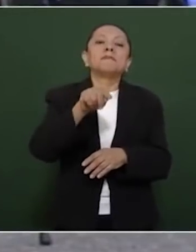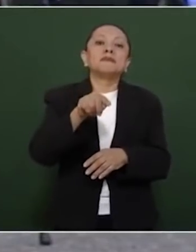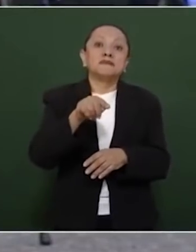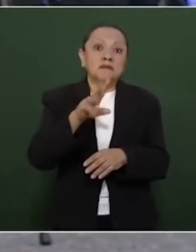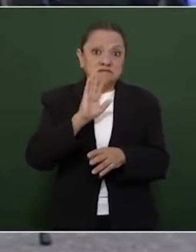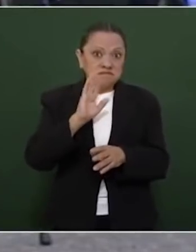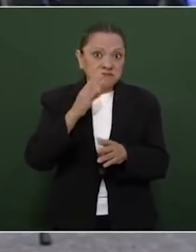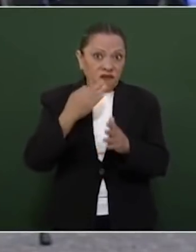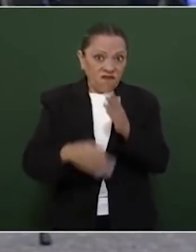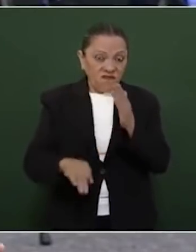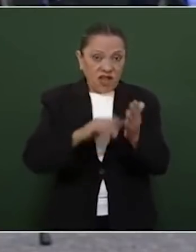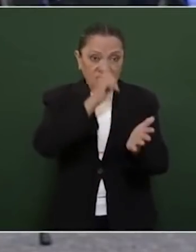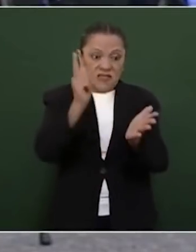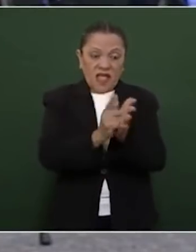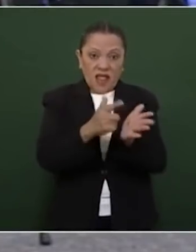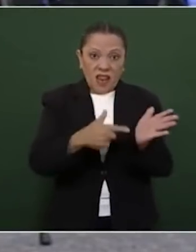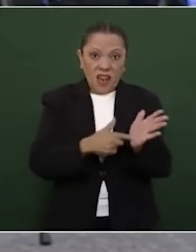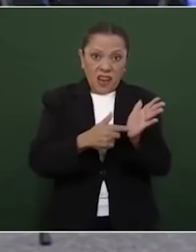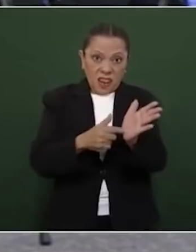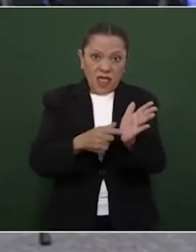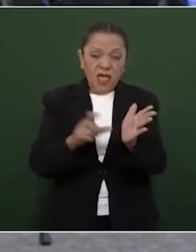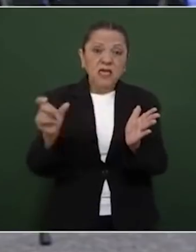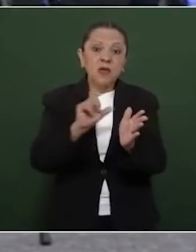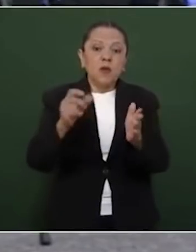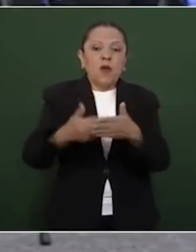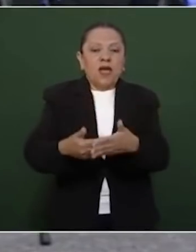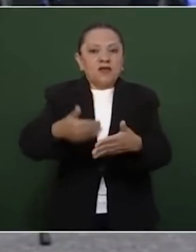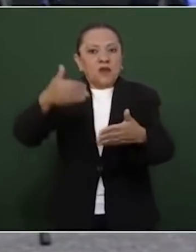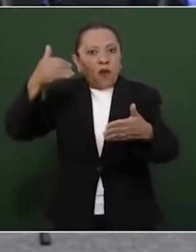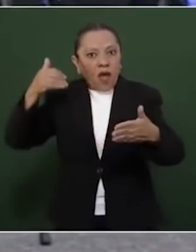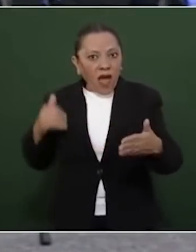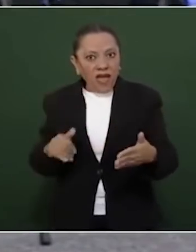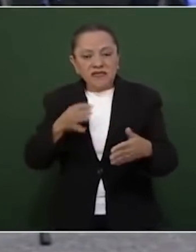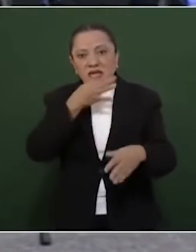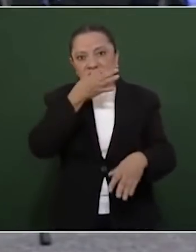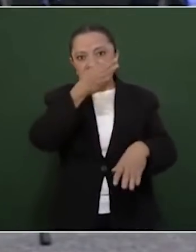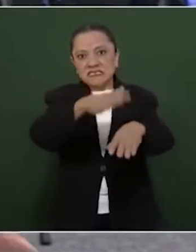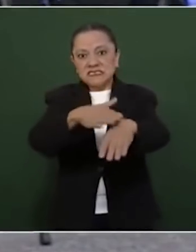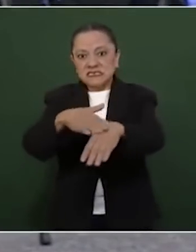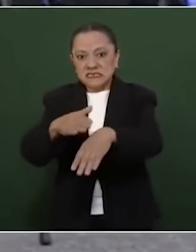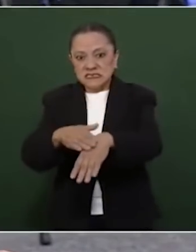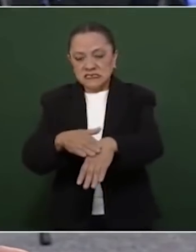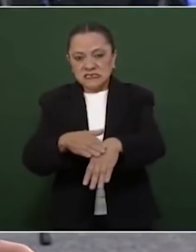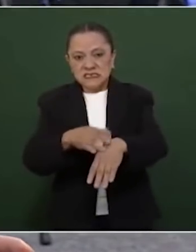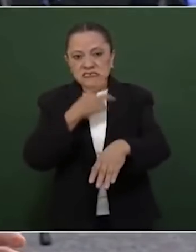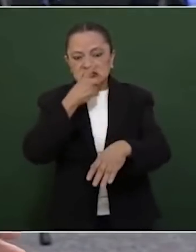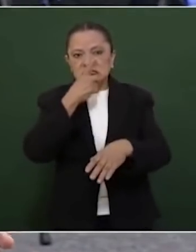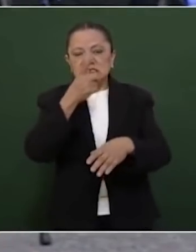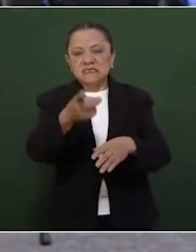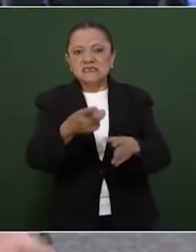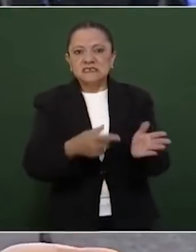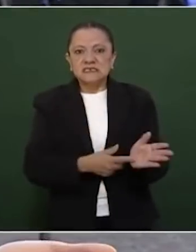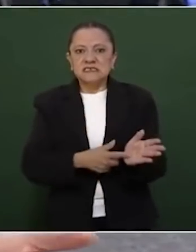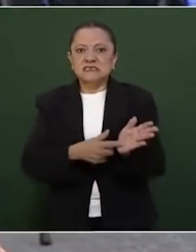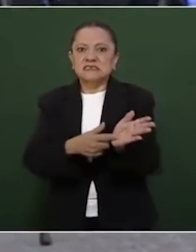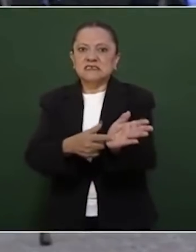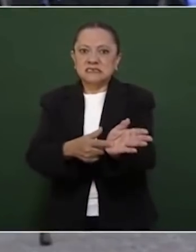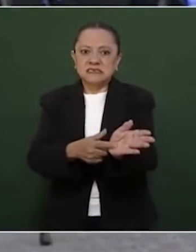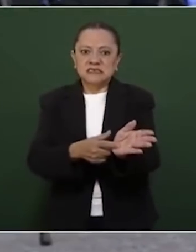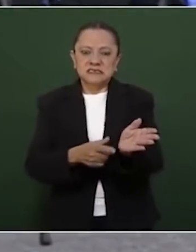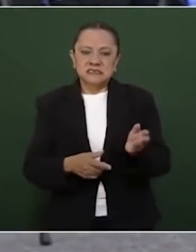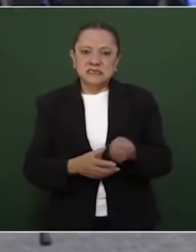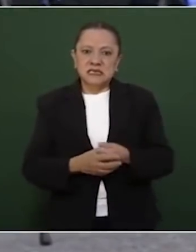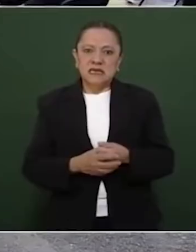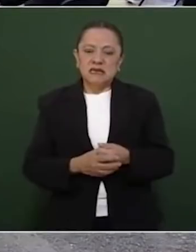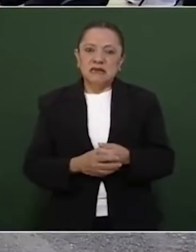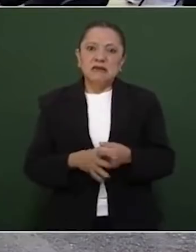esta decisión debido a que precisamente la ley establece que deben de ser confidenciales los asuntos que se